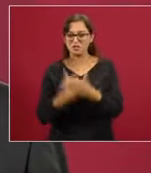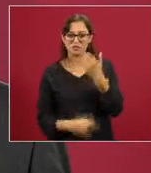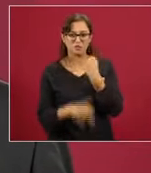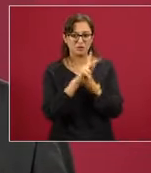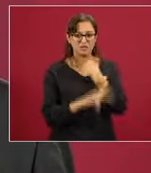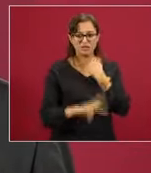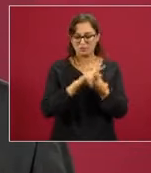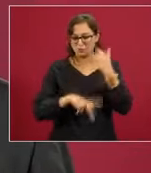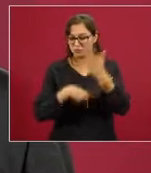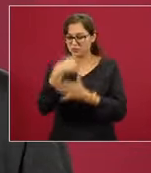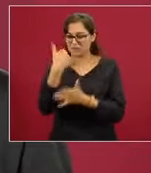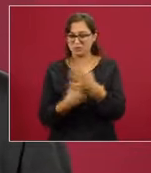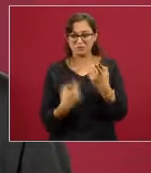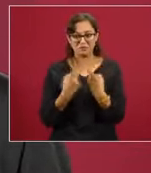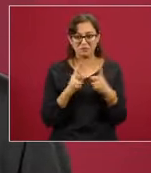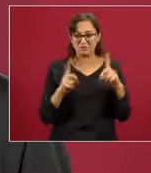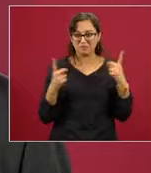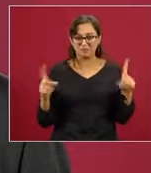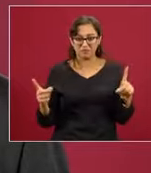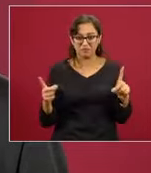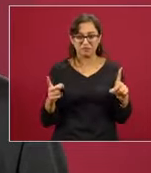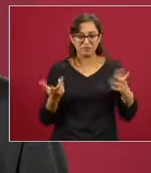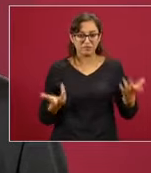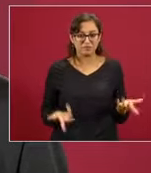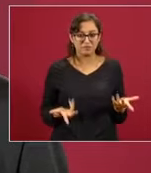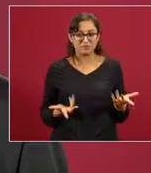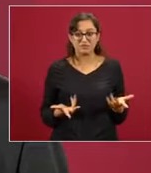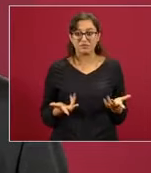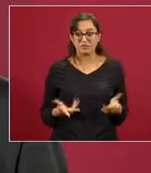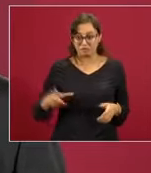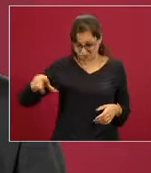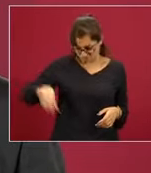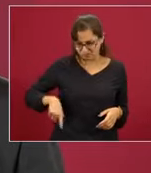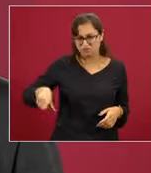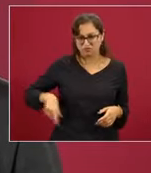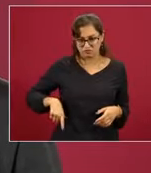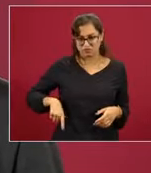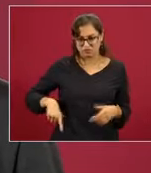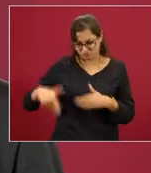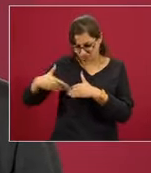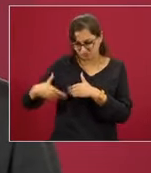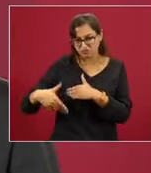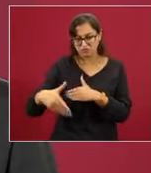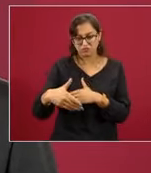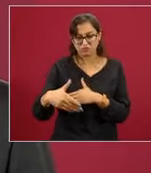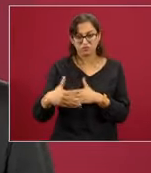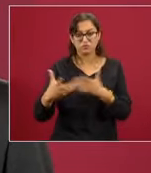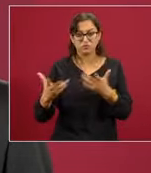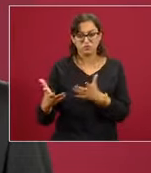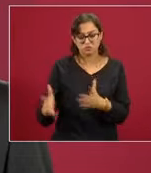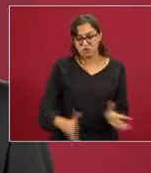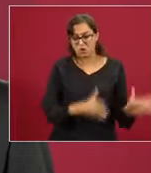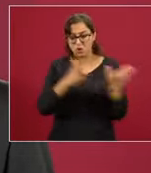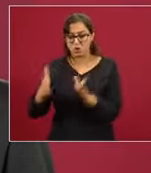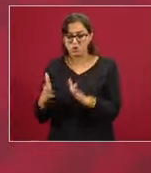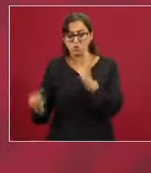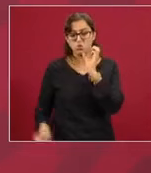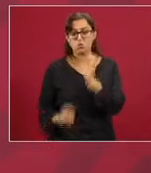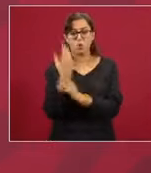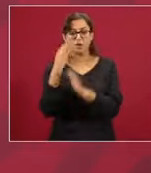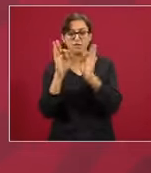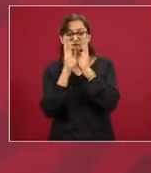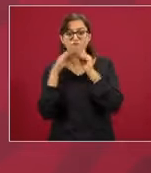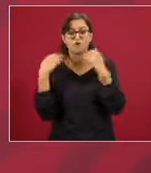de desarrollo. Y evidentemente, este gobierno tiene un proyecto, lo que en su momento fue llamado alternativo de nación, y